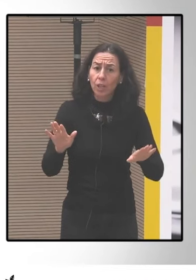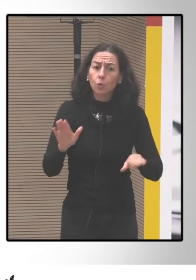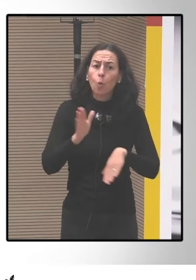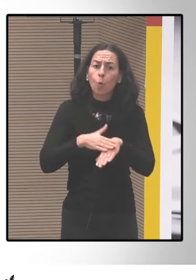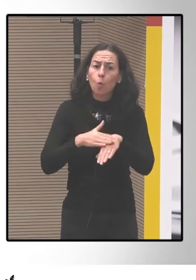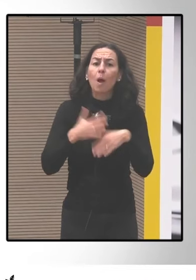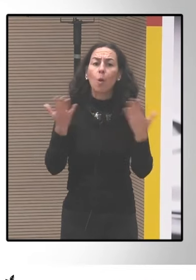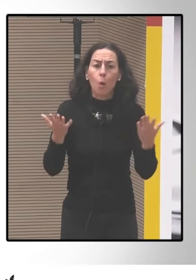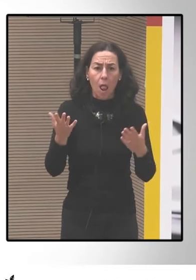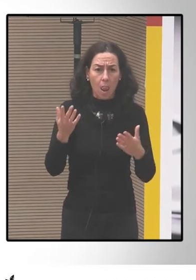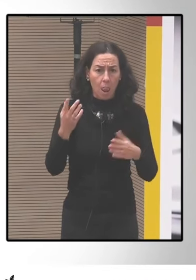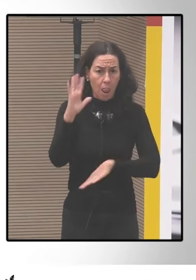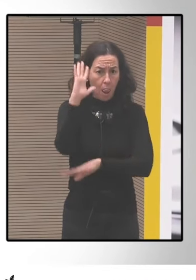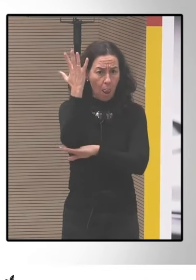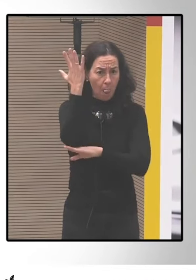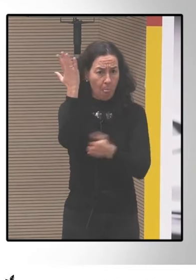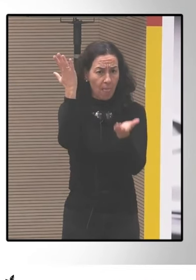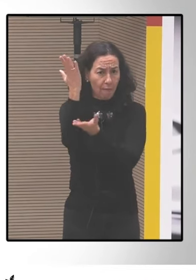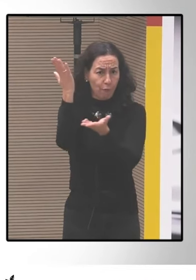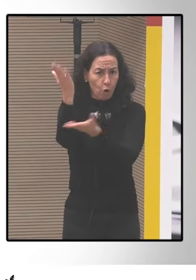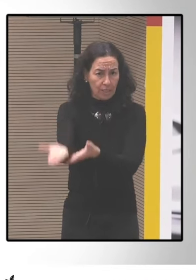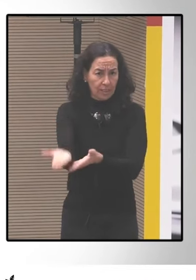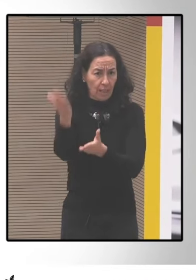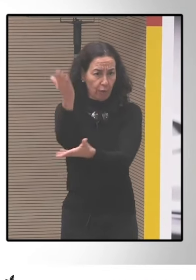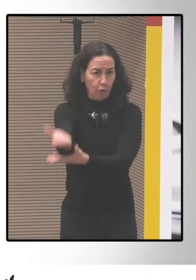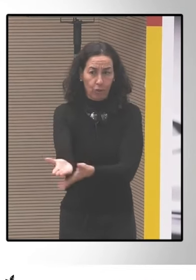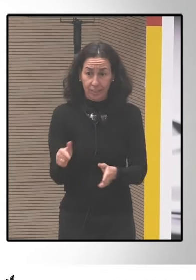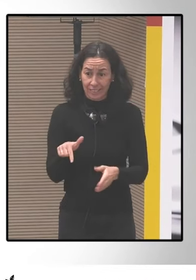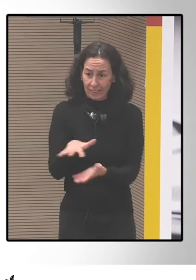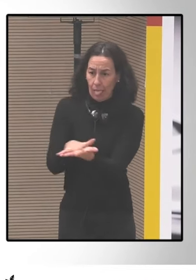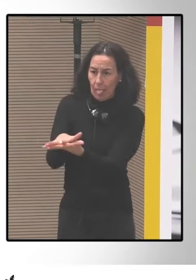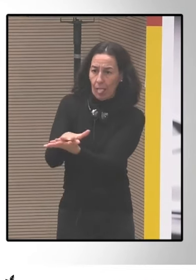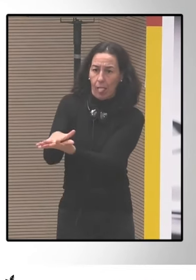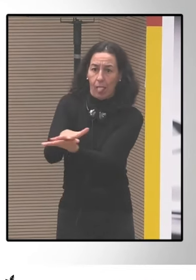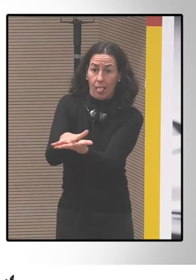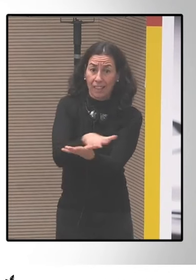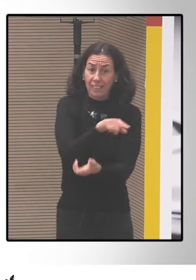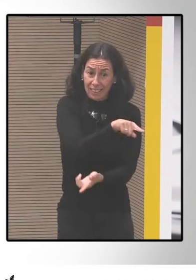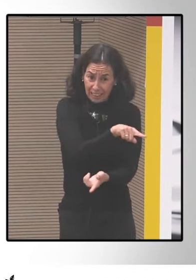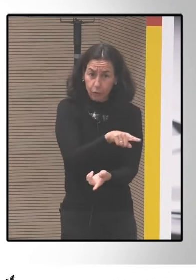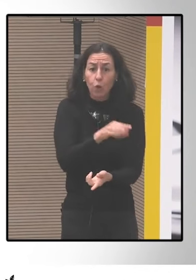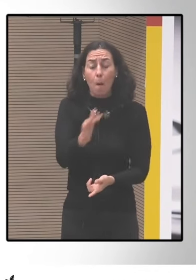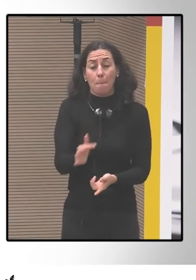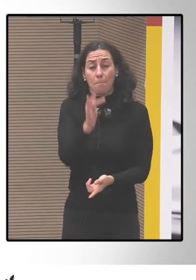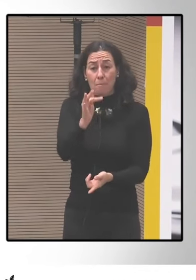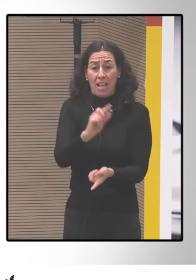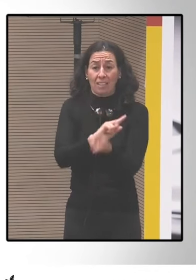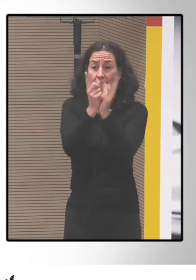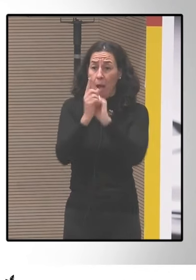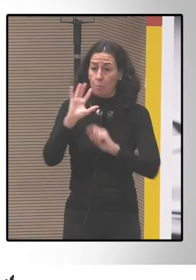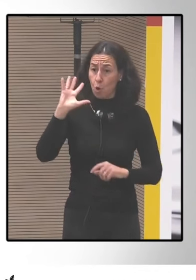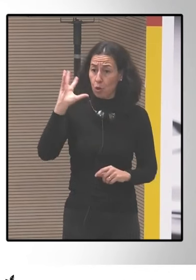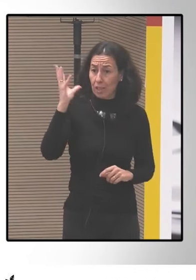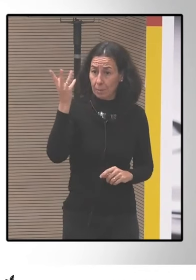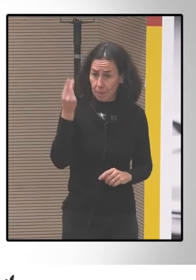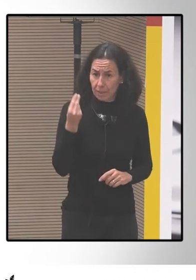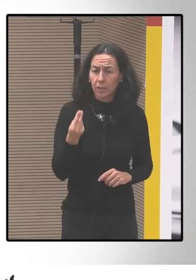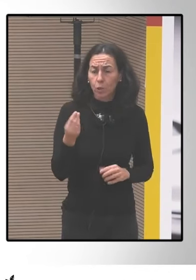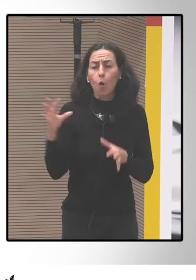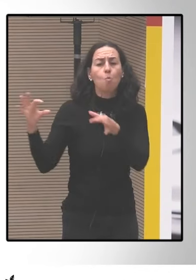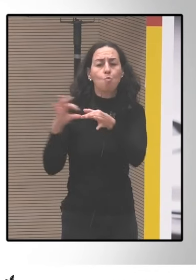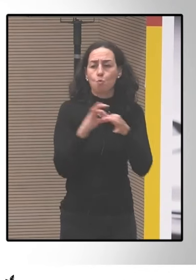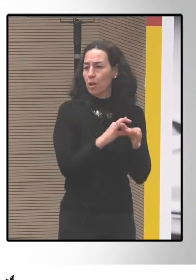entonces la la pérdida de biodiversidad y el cambio climático el problema del cambio climático están muy